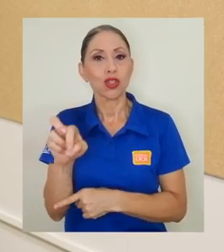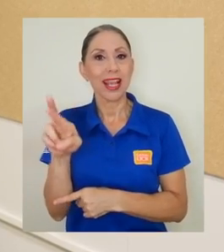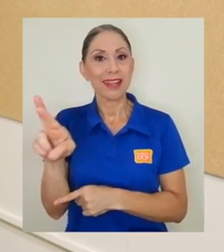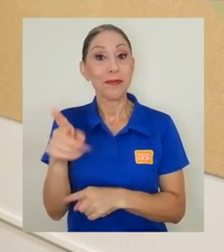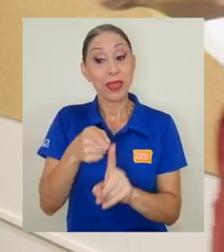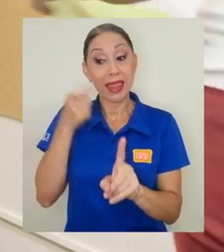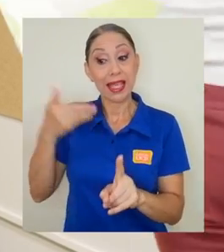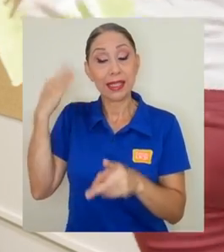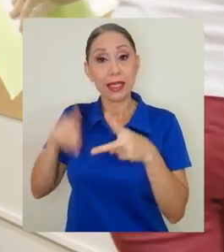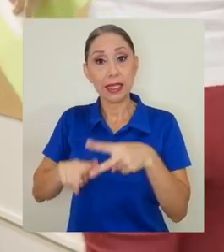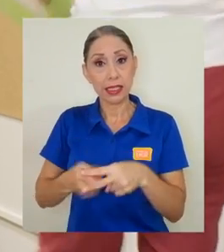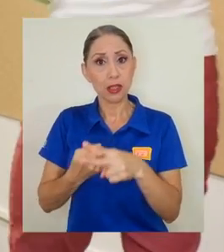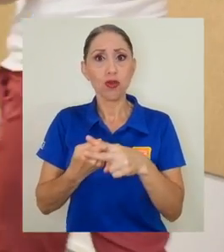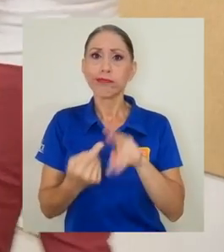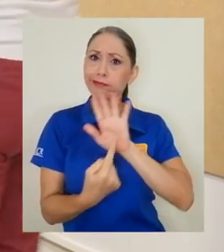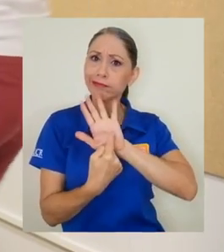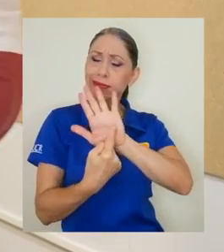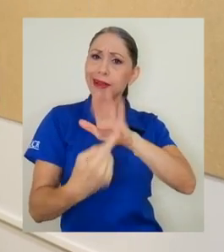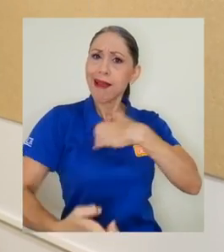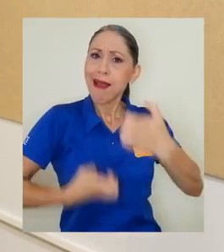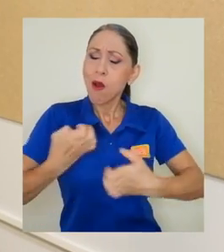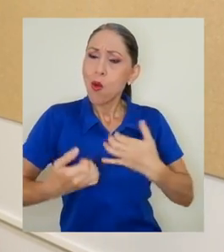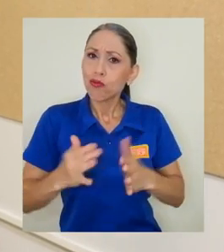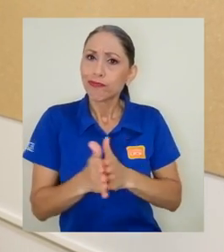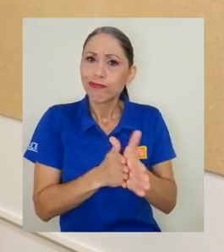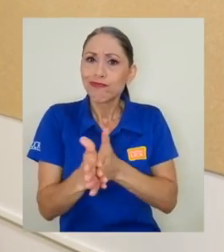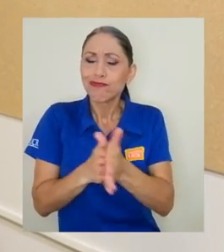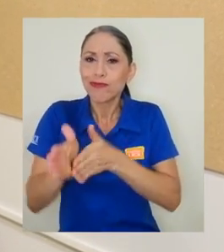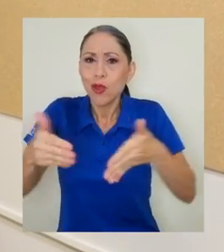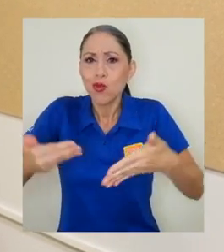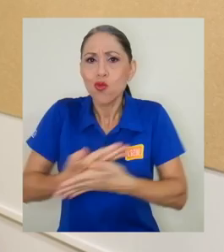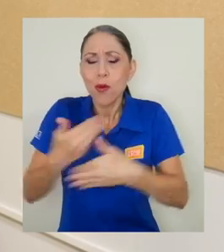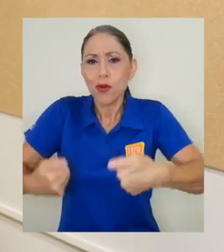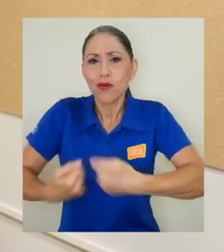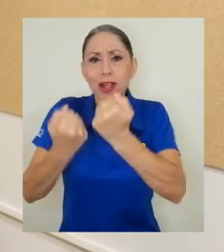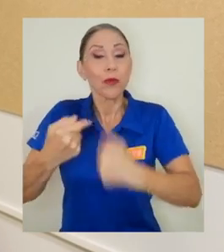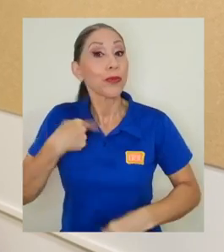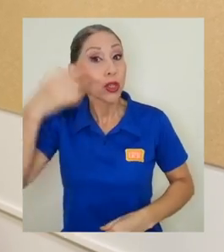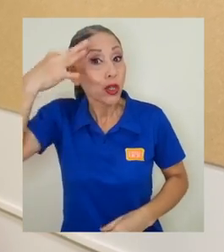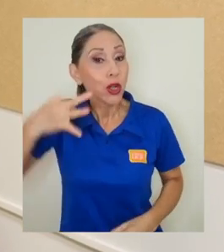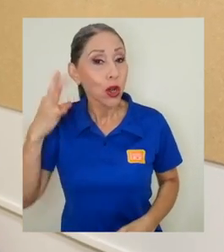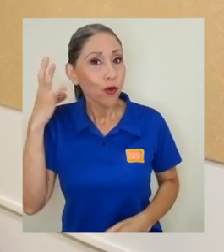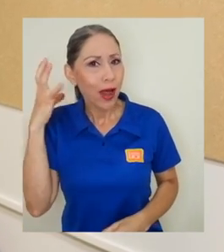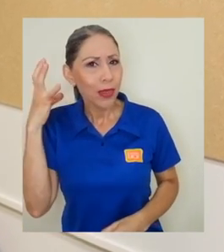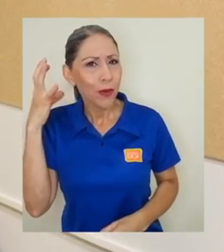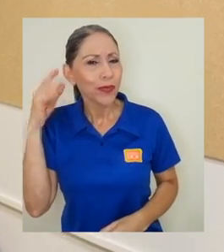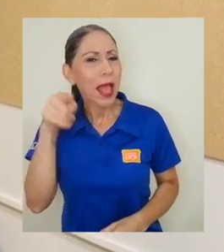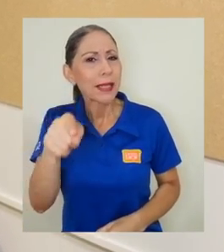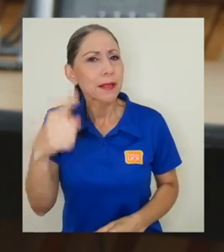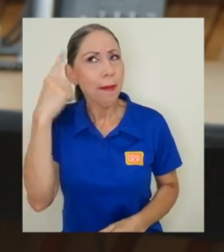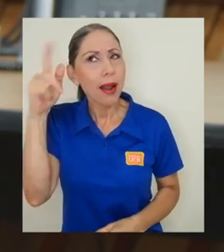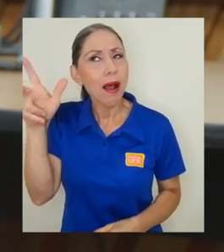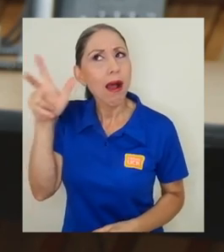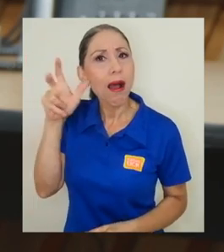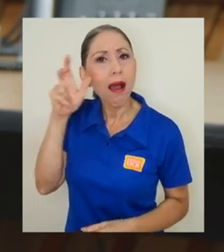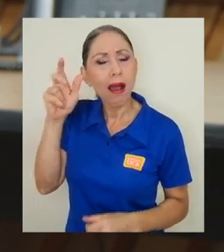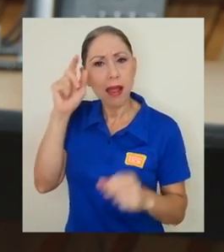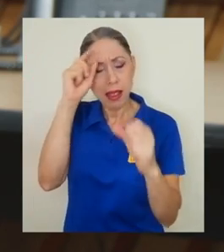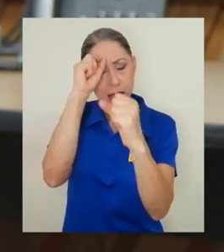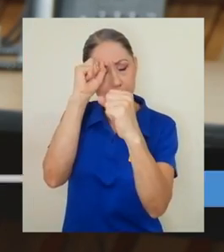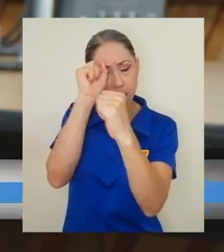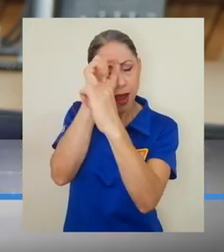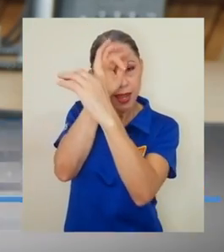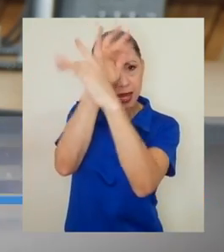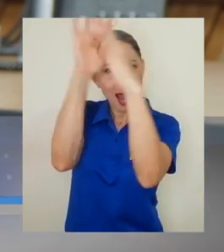quien desde un inicio se ha mostrado entusiasmada por este nuevo reto. Yo creo que la radio es un espacio para imaginar y eso no se ha